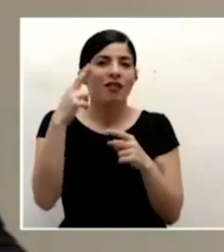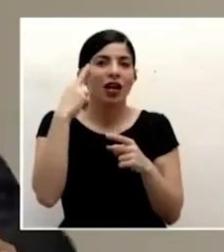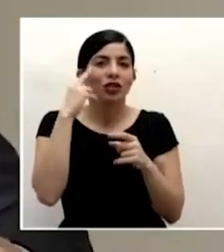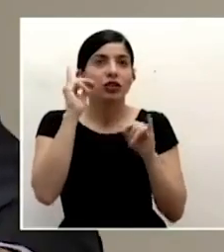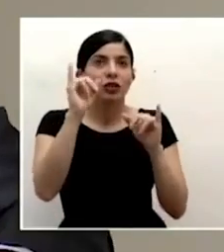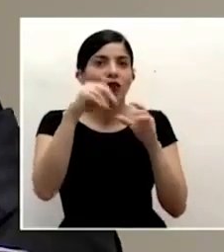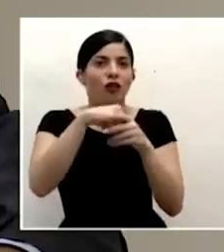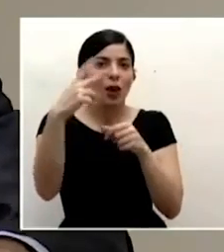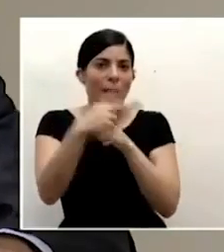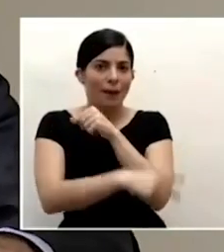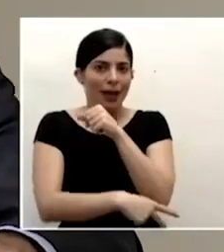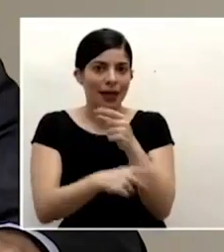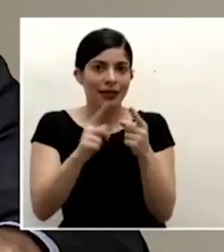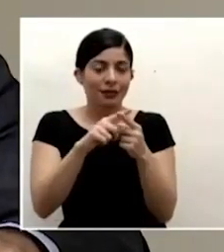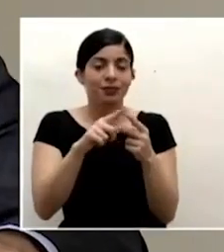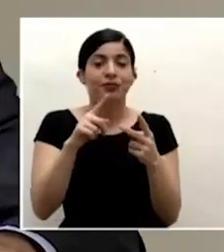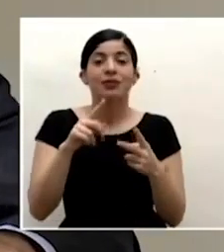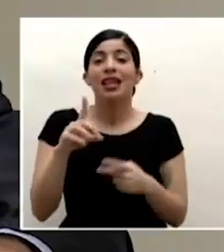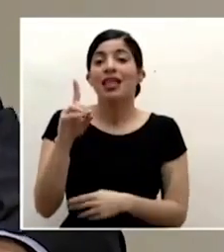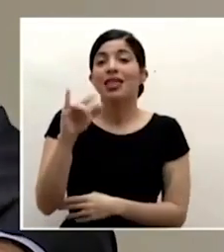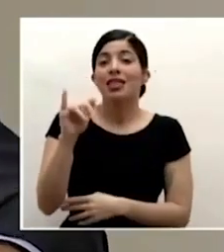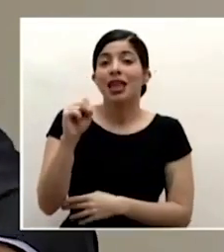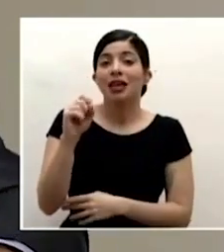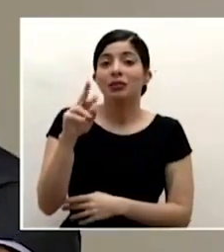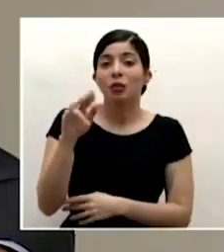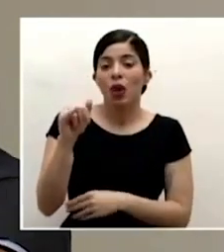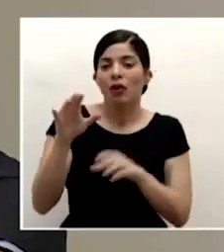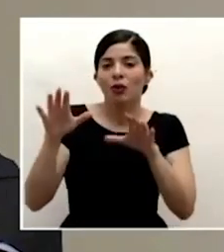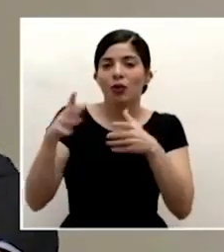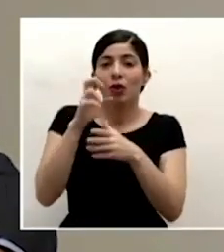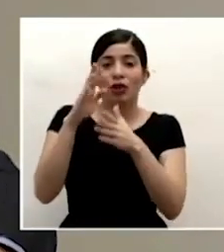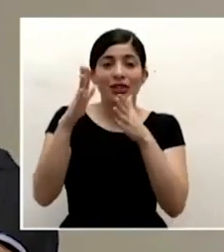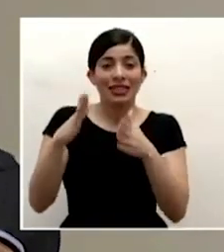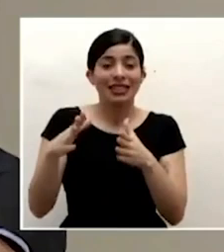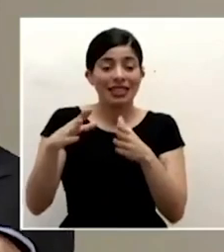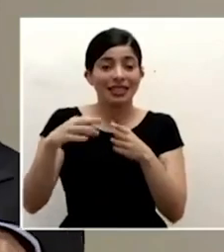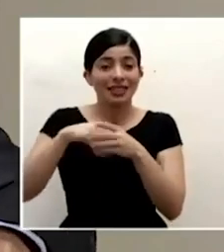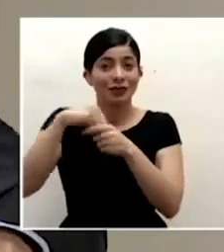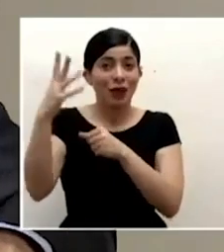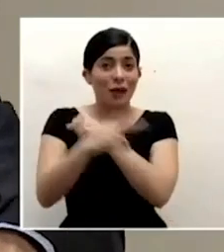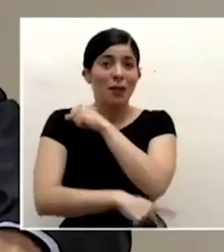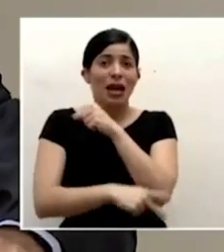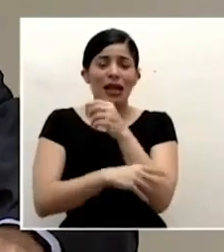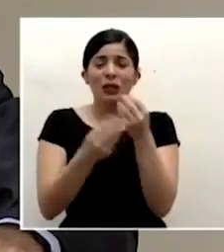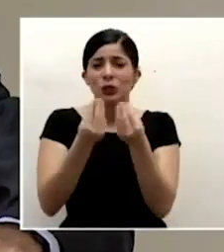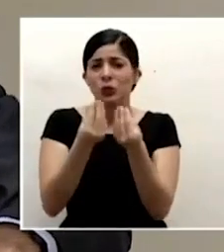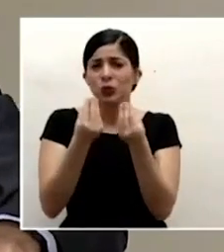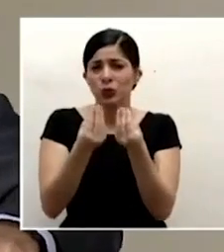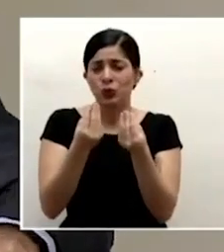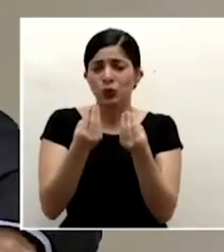diáspora costarricense en el exterior es amplia según el